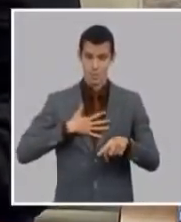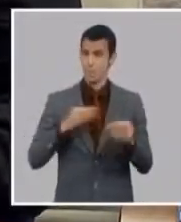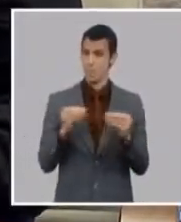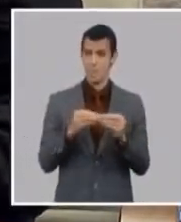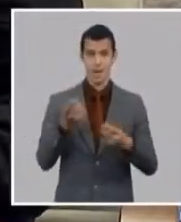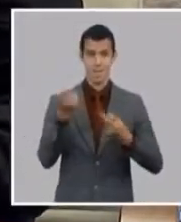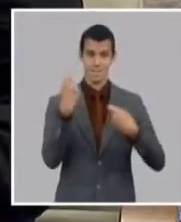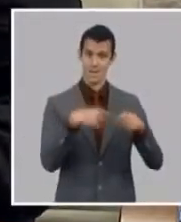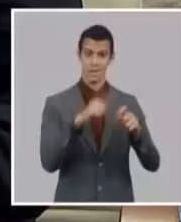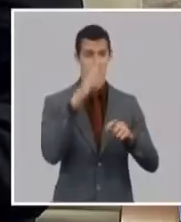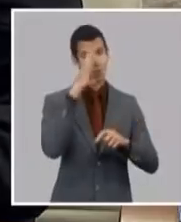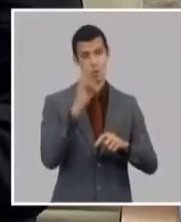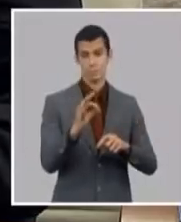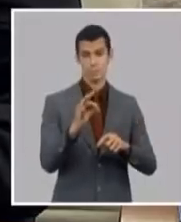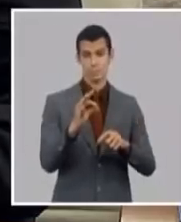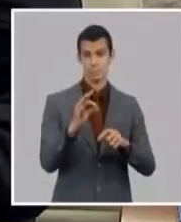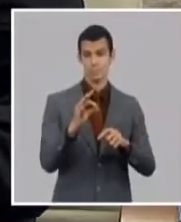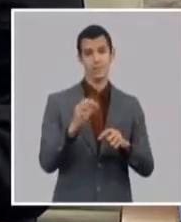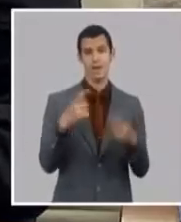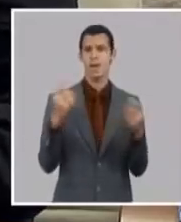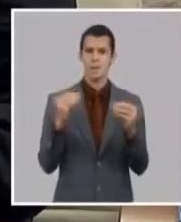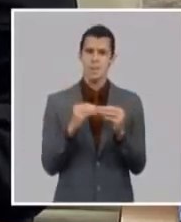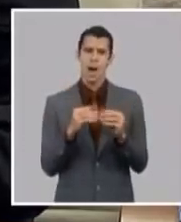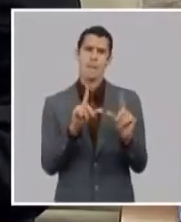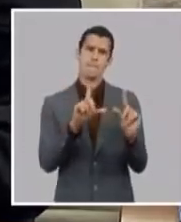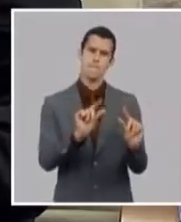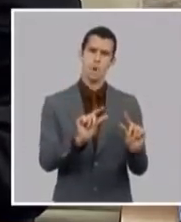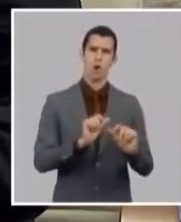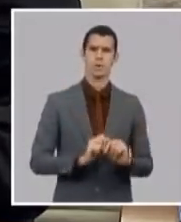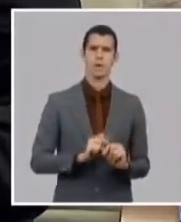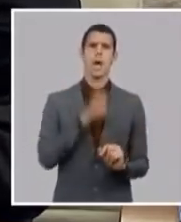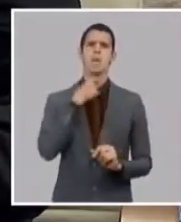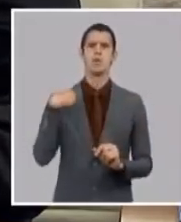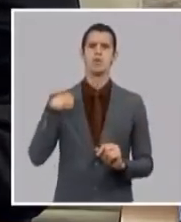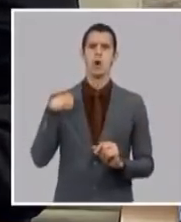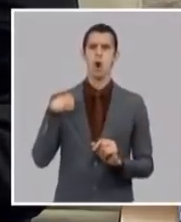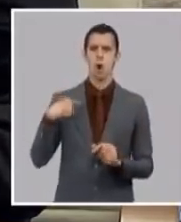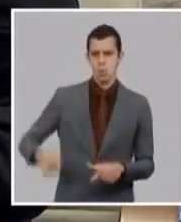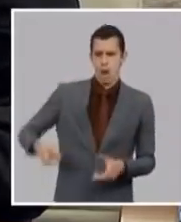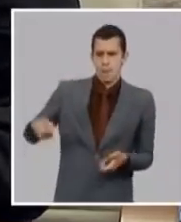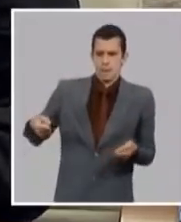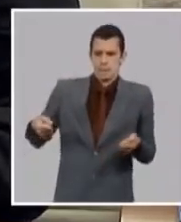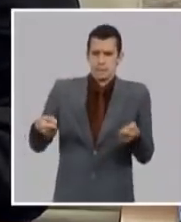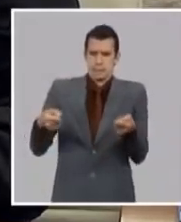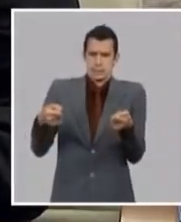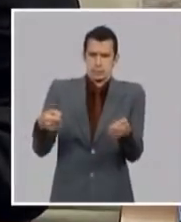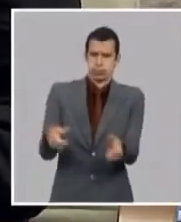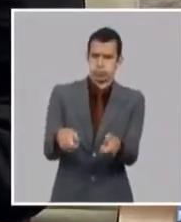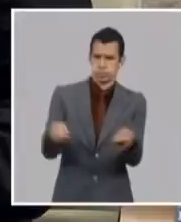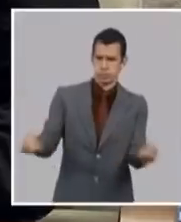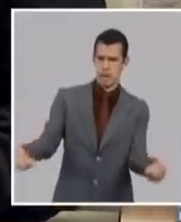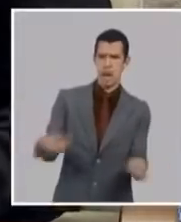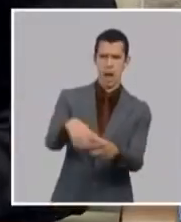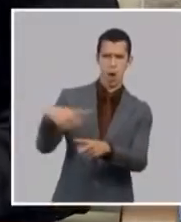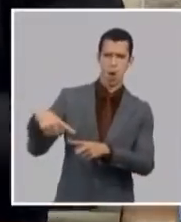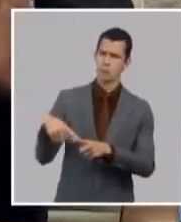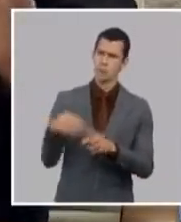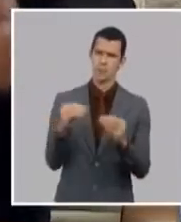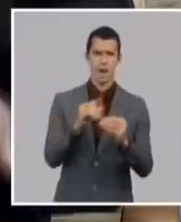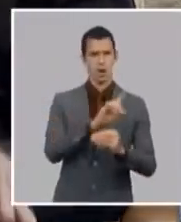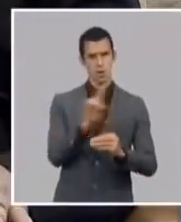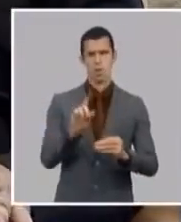se encuentran definidas hoy las cantidades por tipo de artículos permitidos hoy hay una